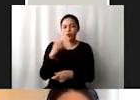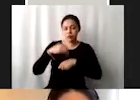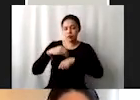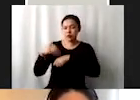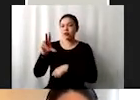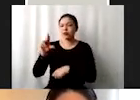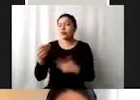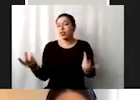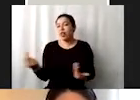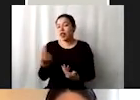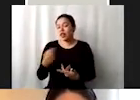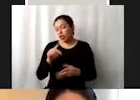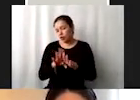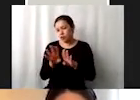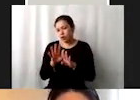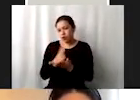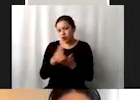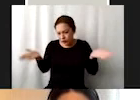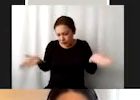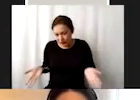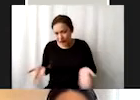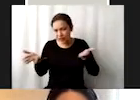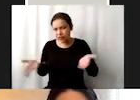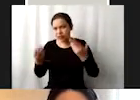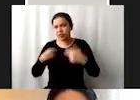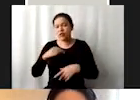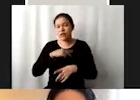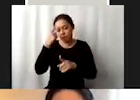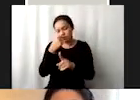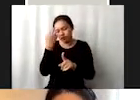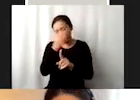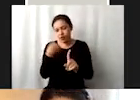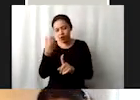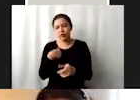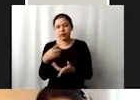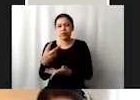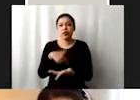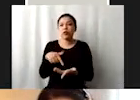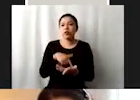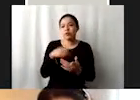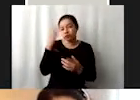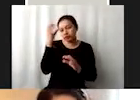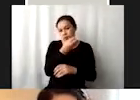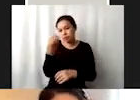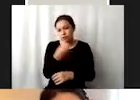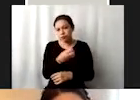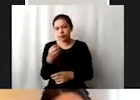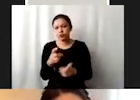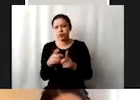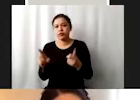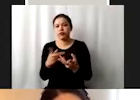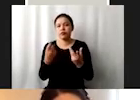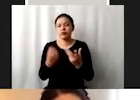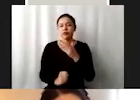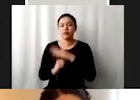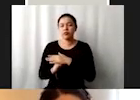de un empujecito no solo para situarnos e identificar en dónde estamos en este esquema de desarrollo sostenible, sino